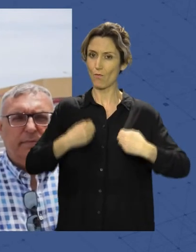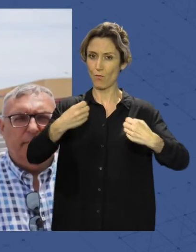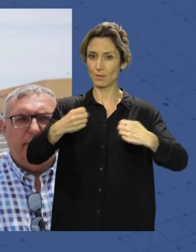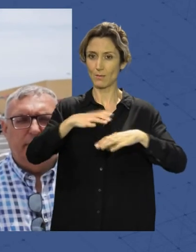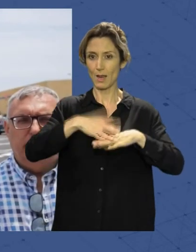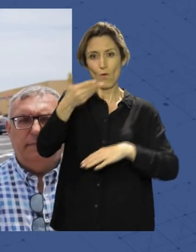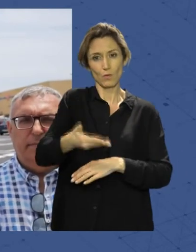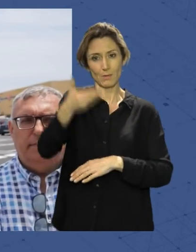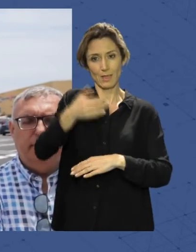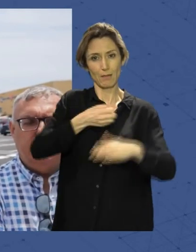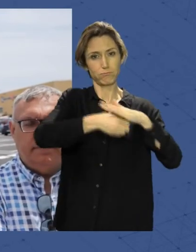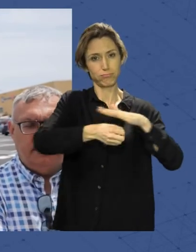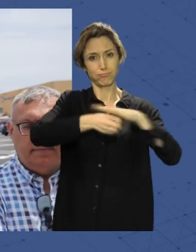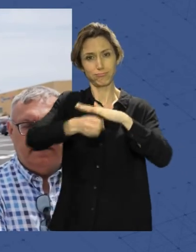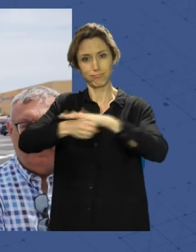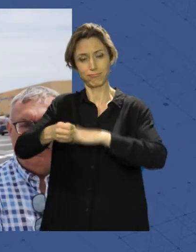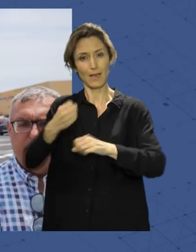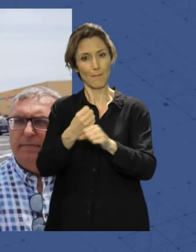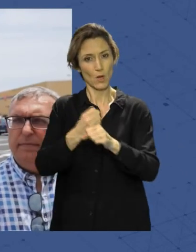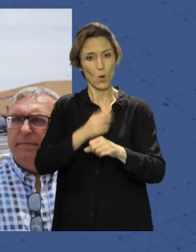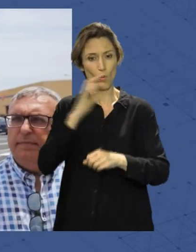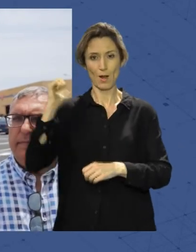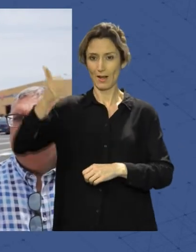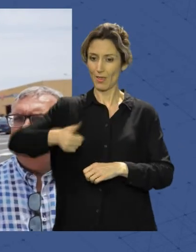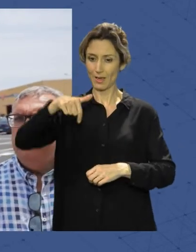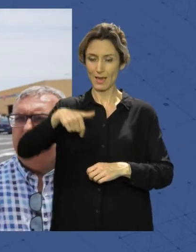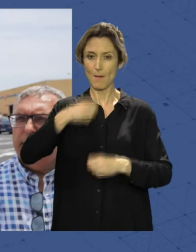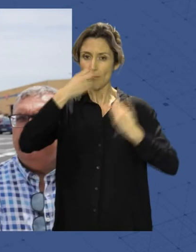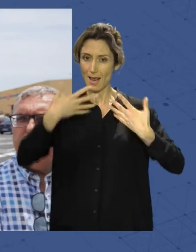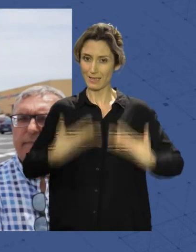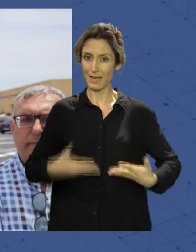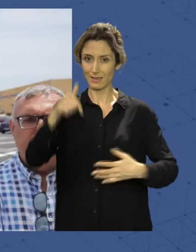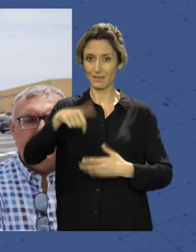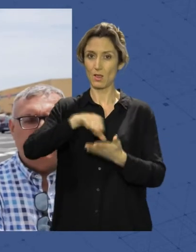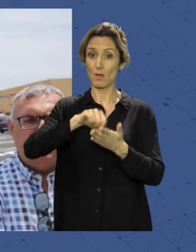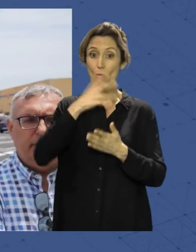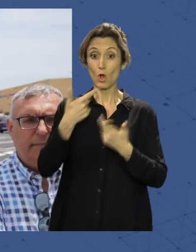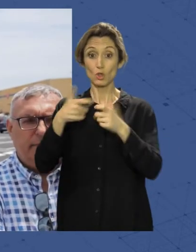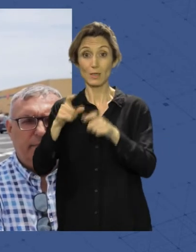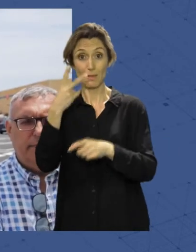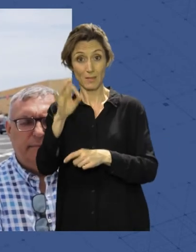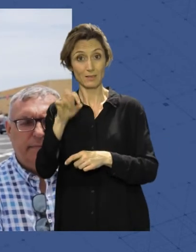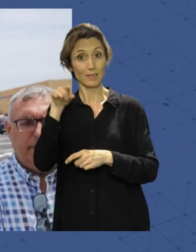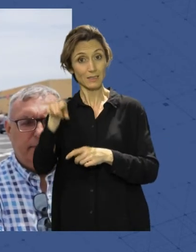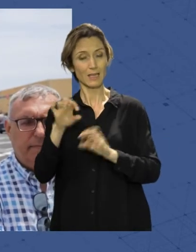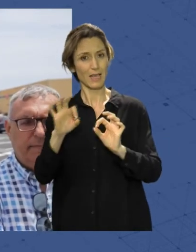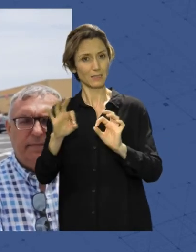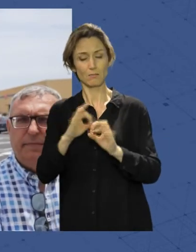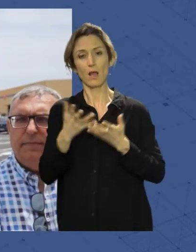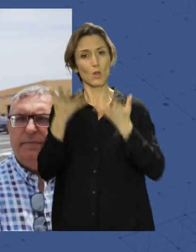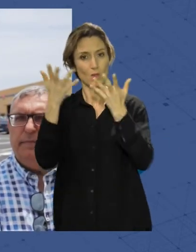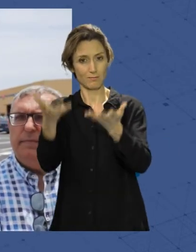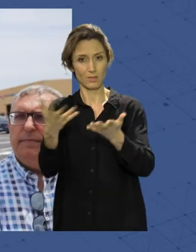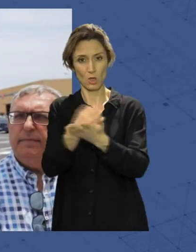para la creación de empleo la creación de riqueza y el bienestar de una ciudad y nosotros tenemos la suerte de poder contar con el sector 20 es nuestra obligación a ayudarles ponernos a su disposición